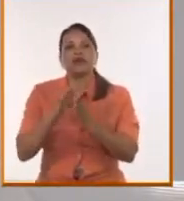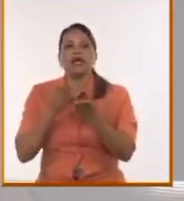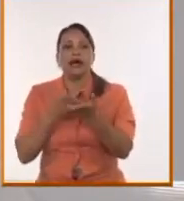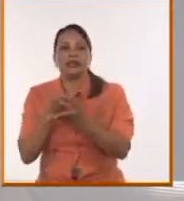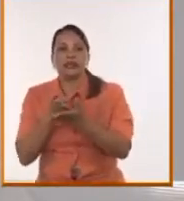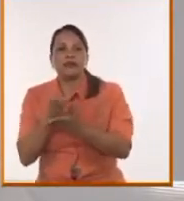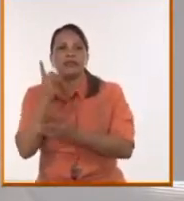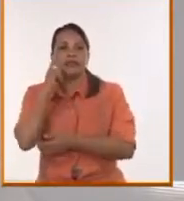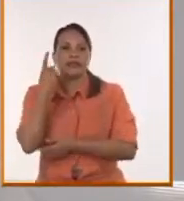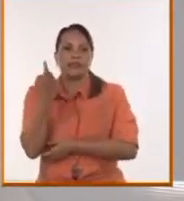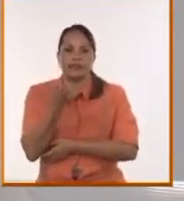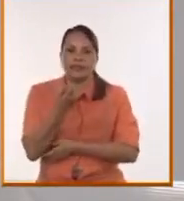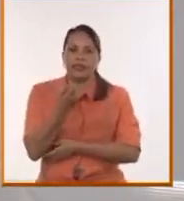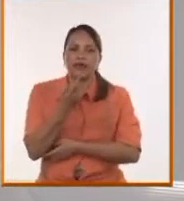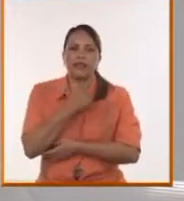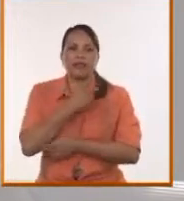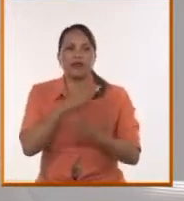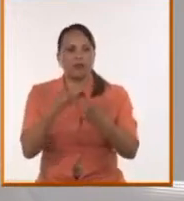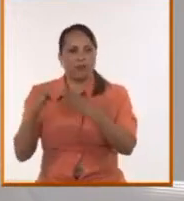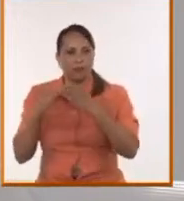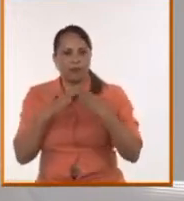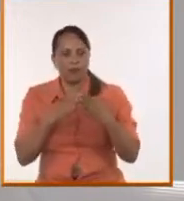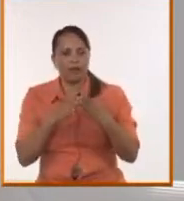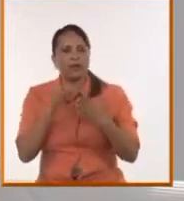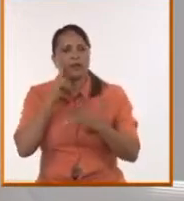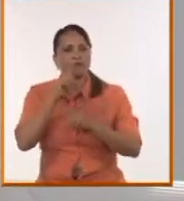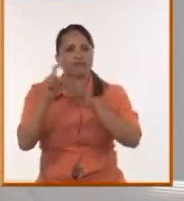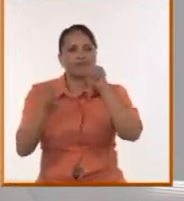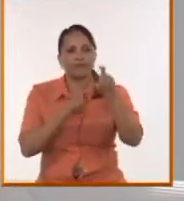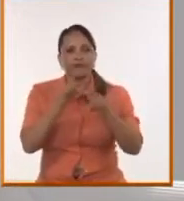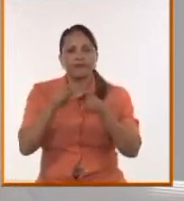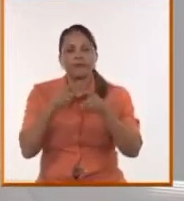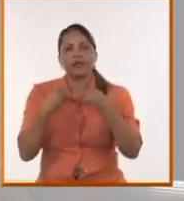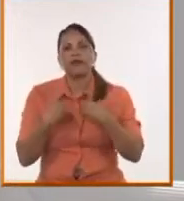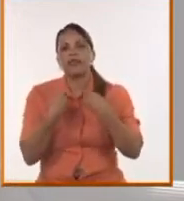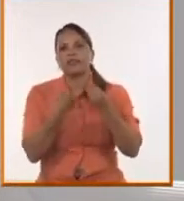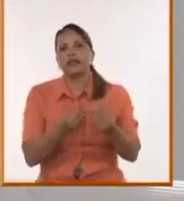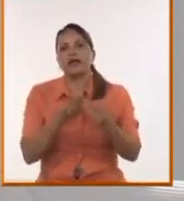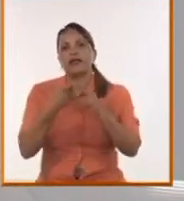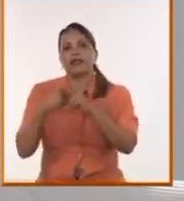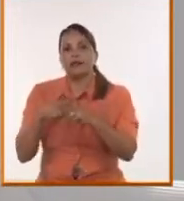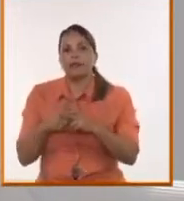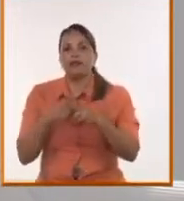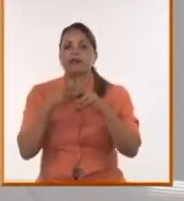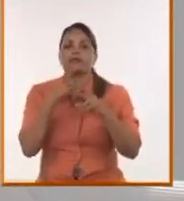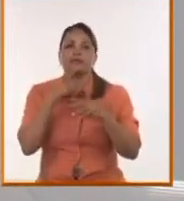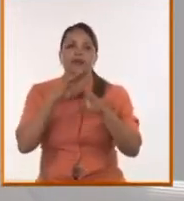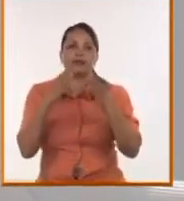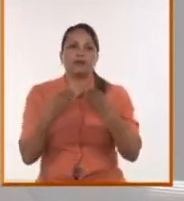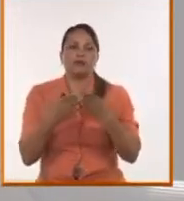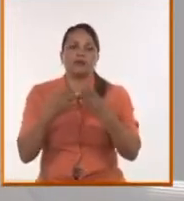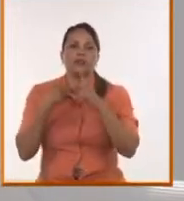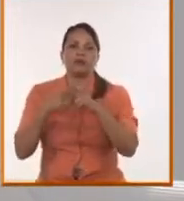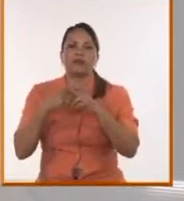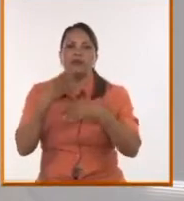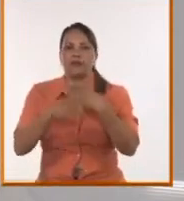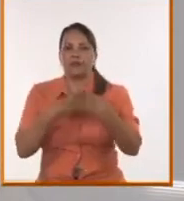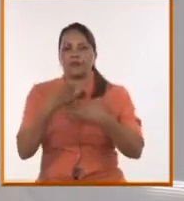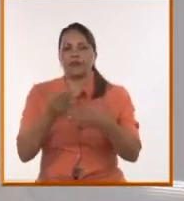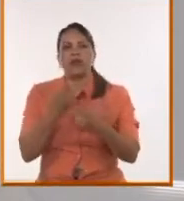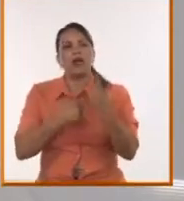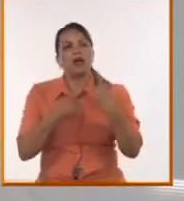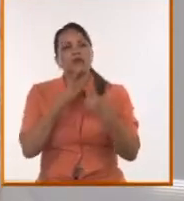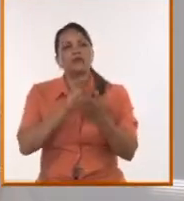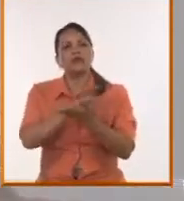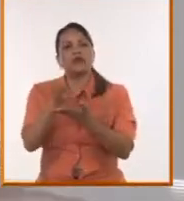las experiencias propias de las comunidades, pues, las herramientas que requerimos para lo mismo. Entonces, en algunos lados tenemos, y por eso es que